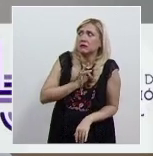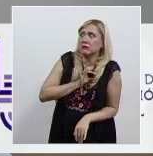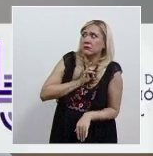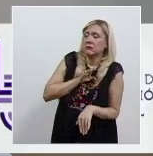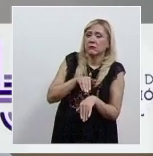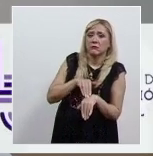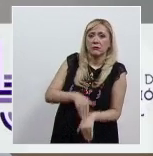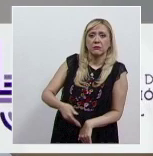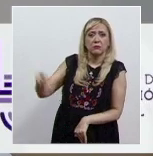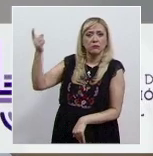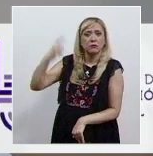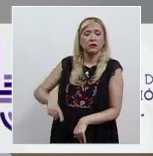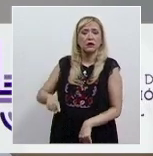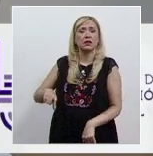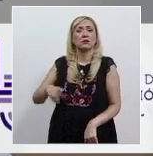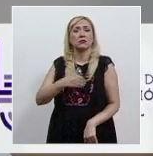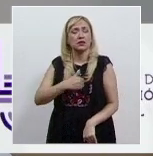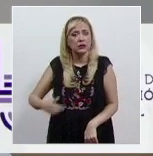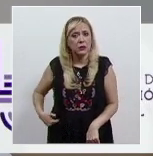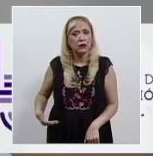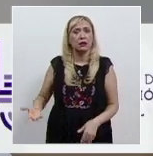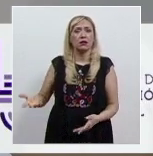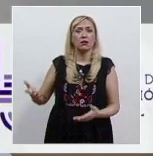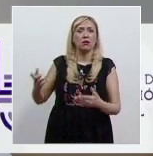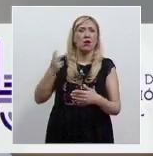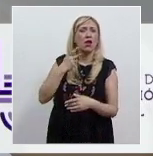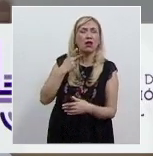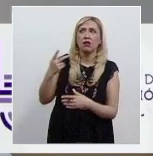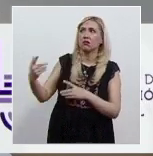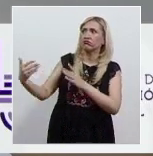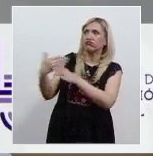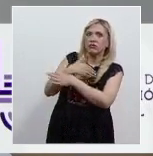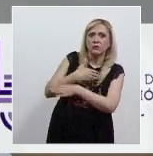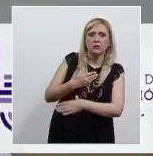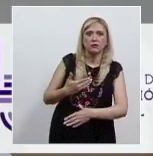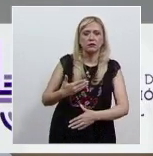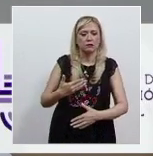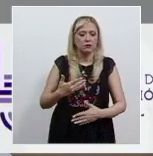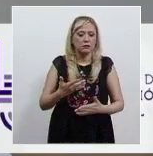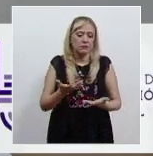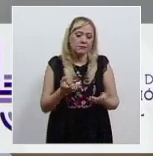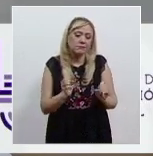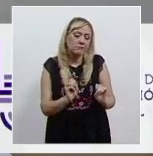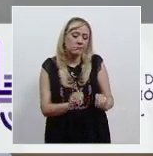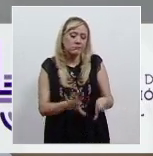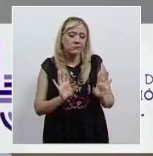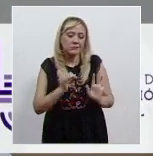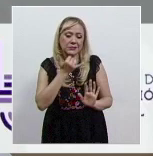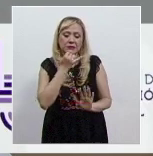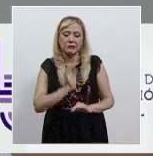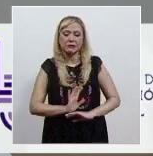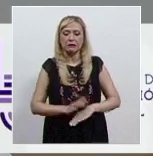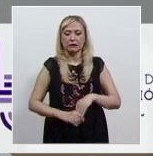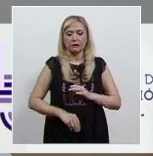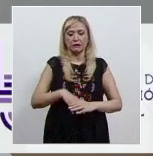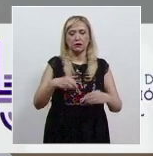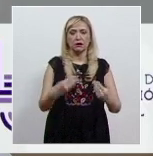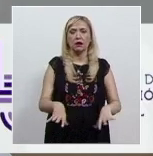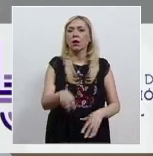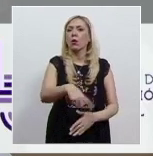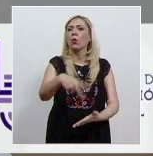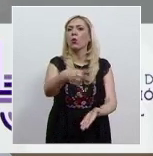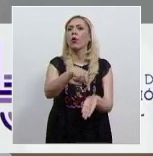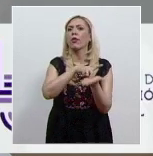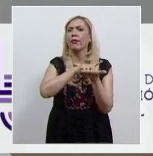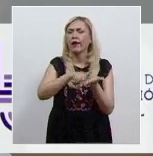es que se dejan hacer justicia, que estas garantías, estos derechos que nos asisten a las minorías,